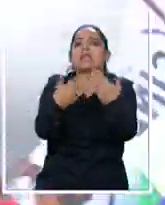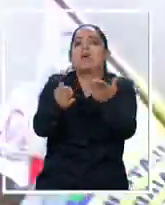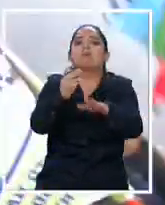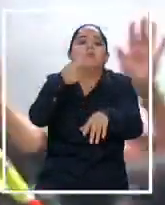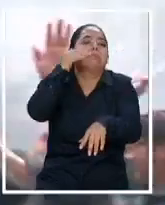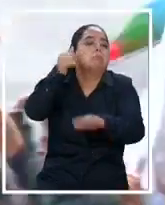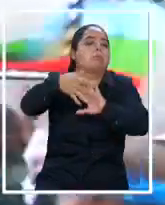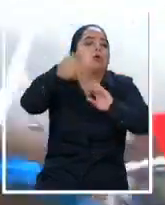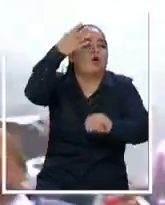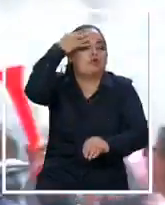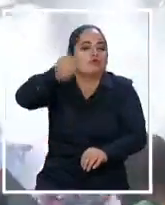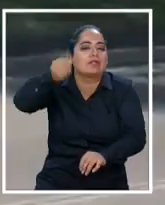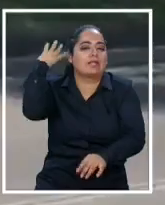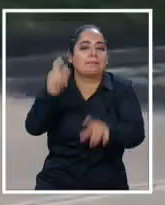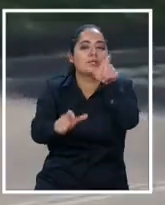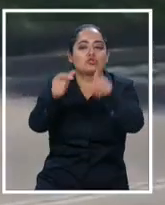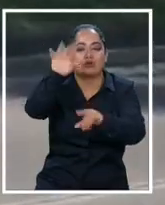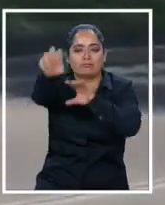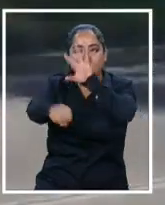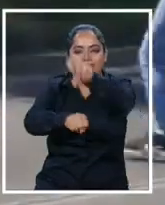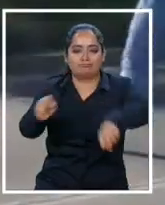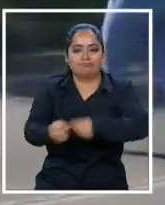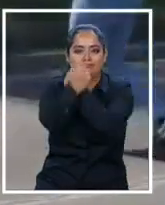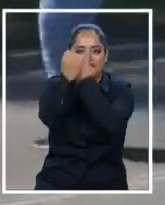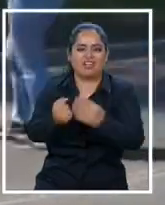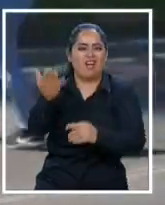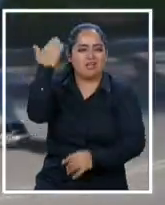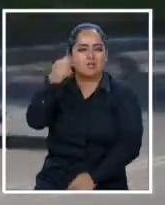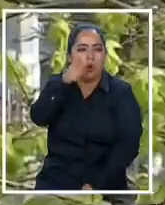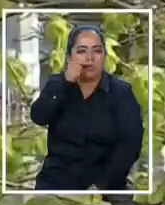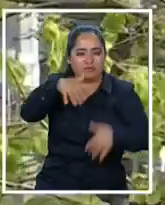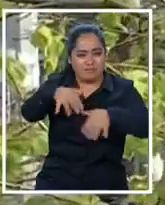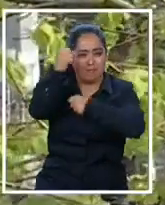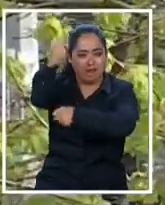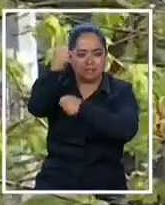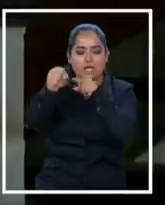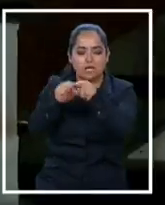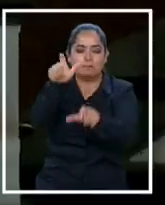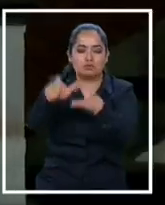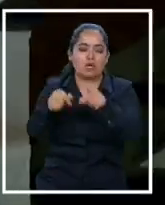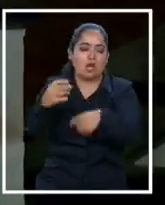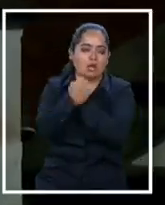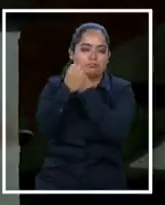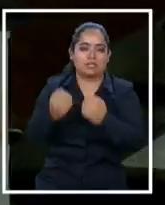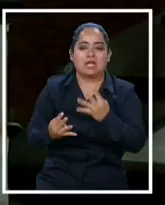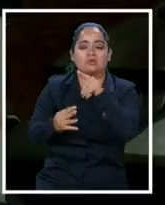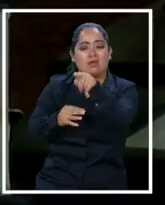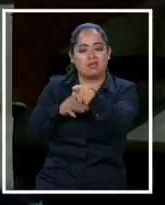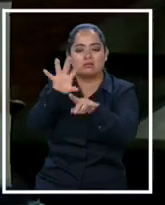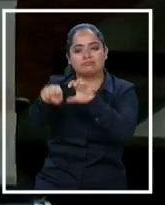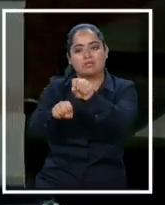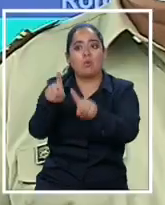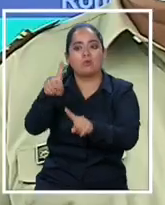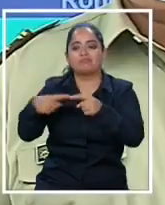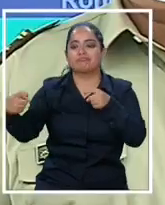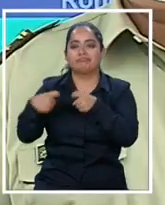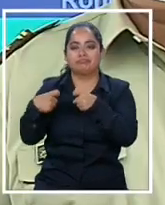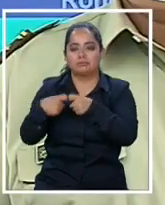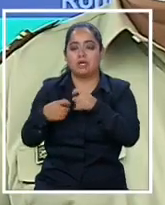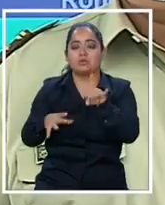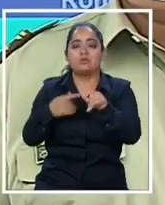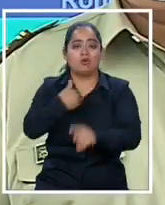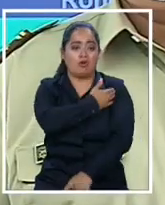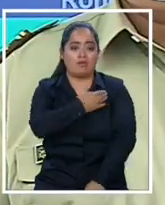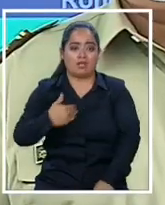los presos post-estallido social. Iniciativa que sigue enfrentando a las actuales autoridades y las de oposición. El gobierno